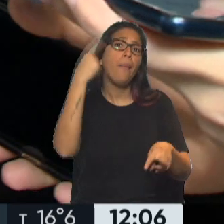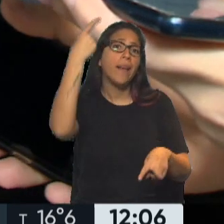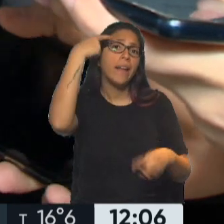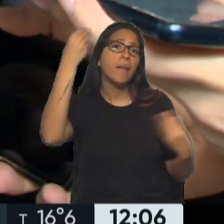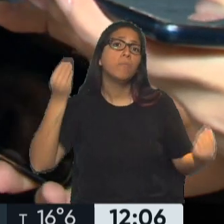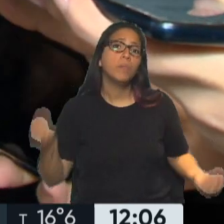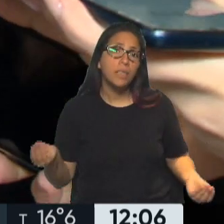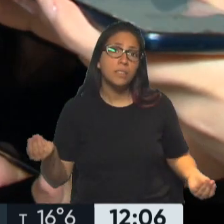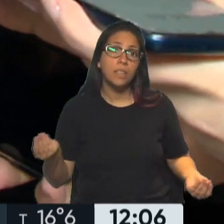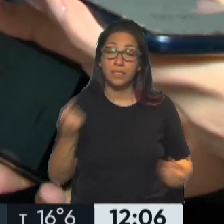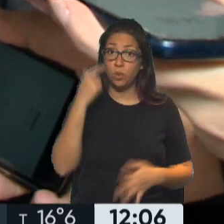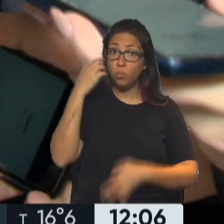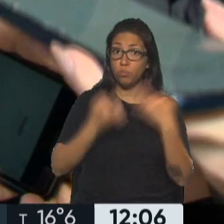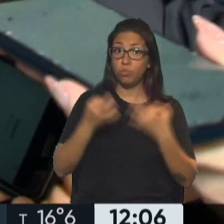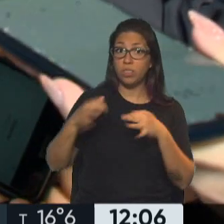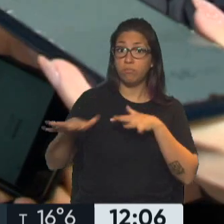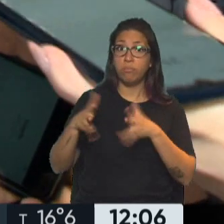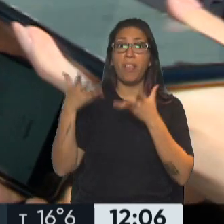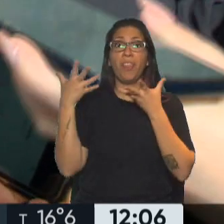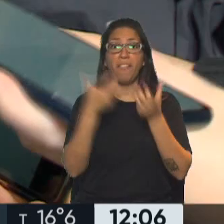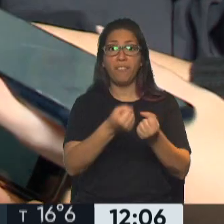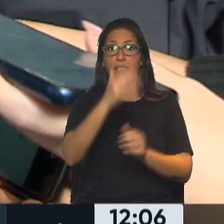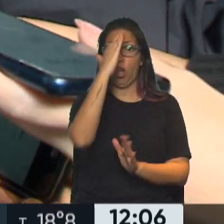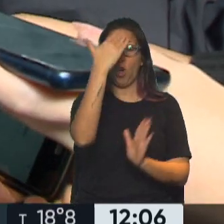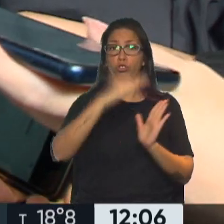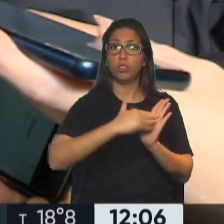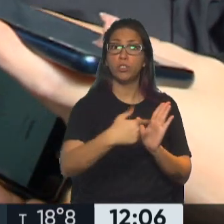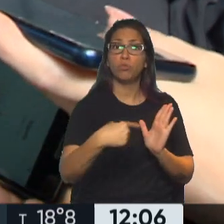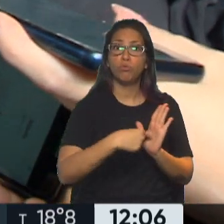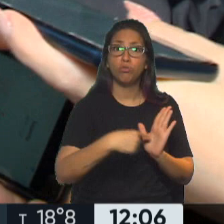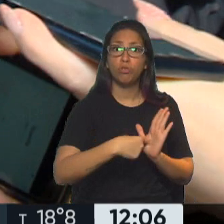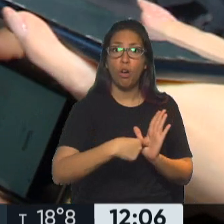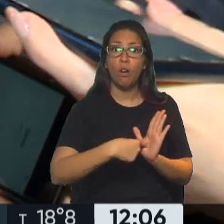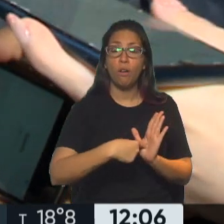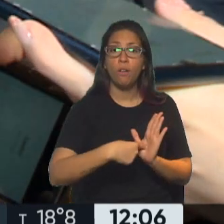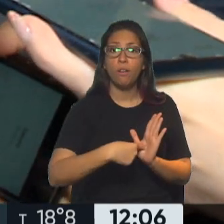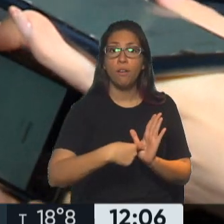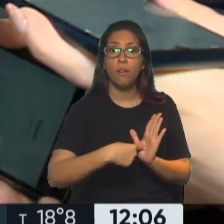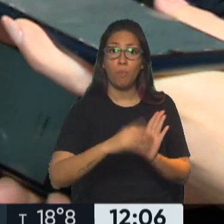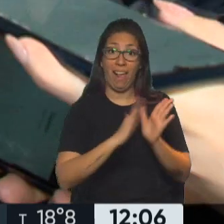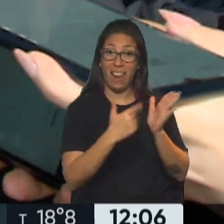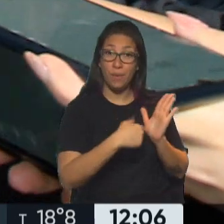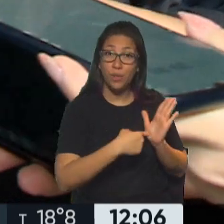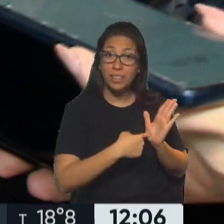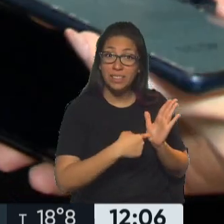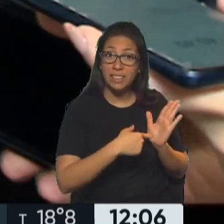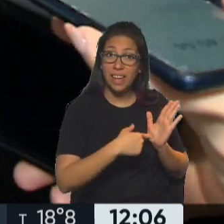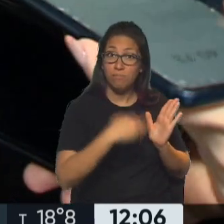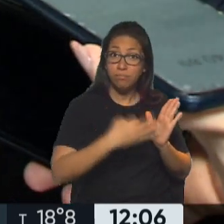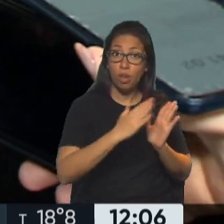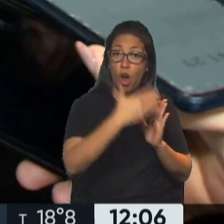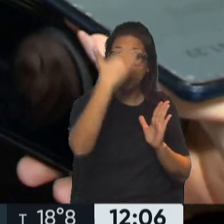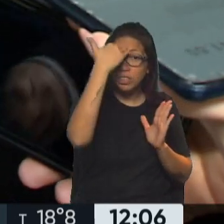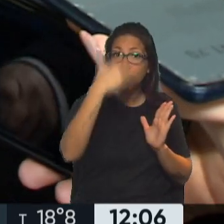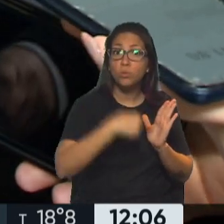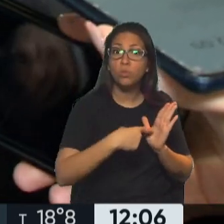la justicia actúa defendiendo la Constitución, porque este librito que es la Constitución es lo que